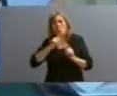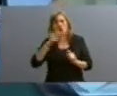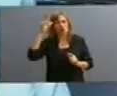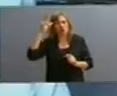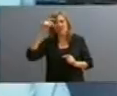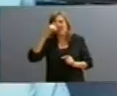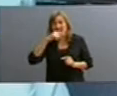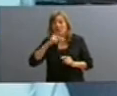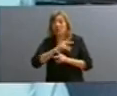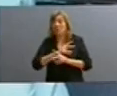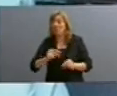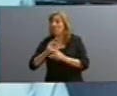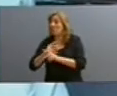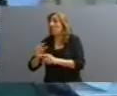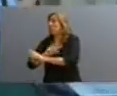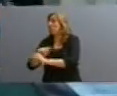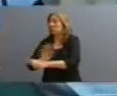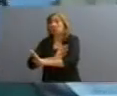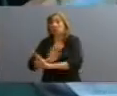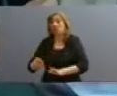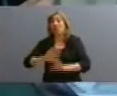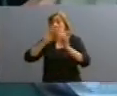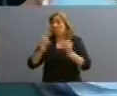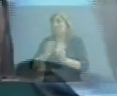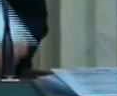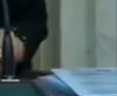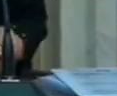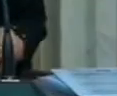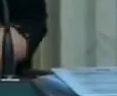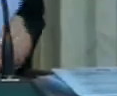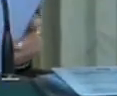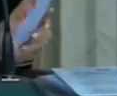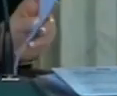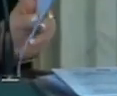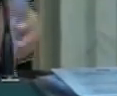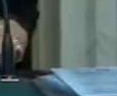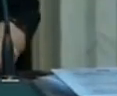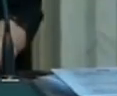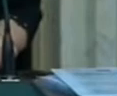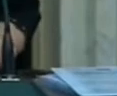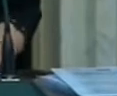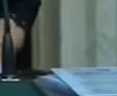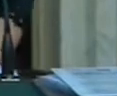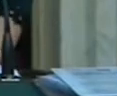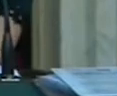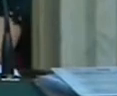todos finalizaron de común acuerdo en el año 97 y otros fueron rescindidos en el año 91.